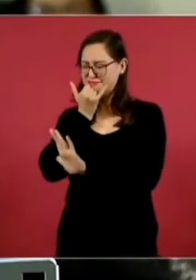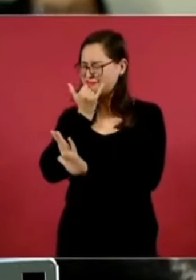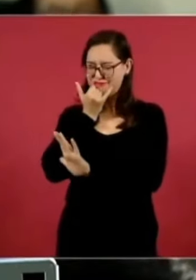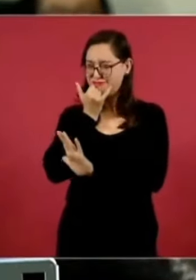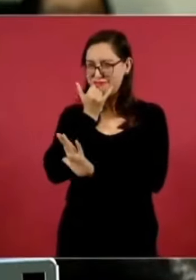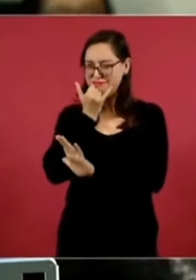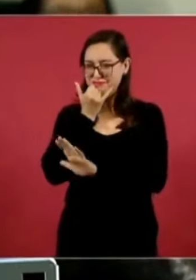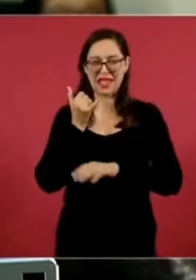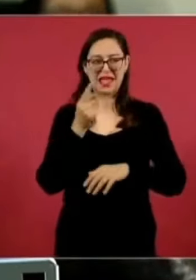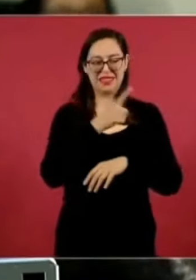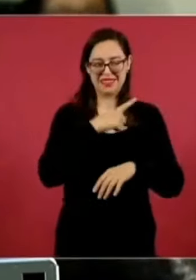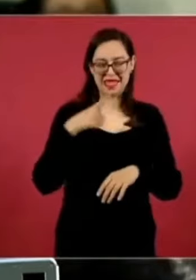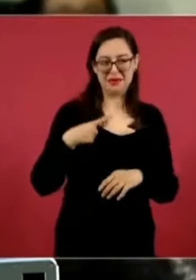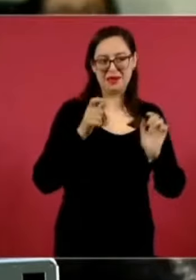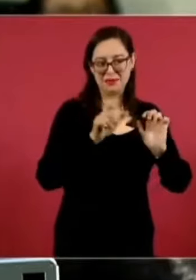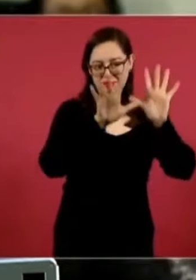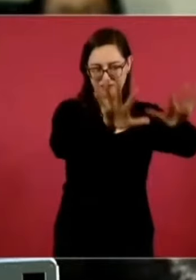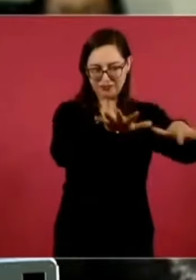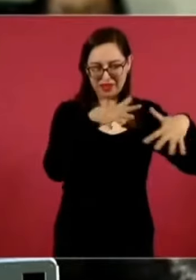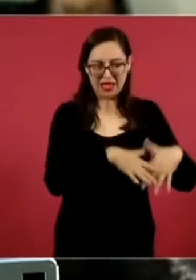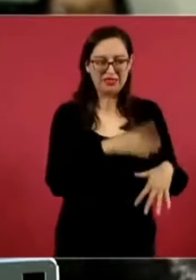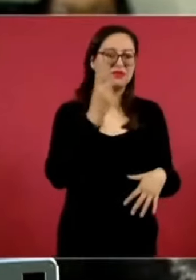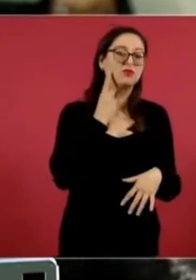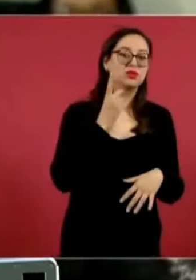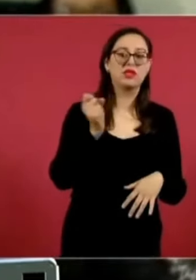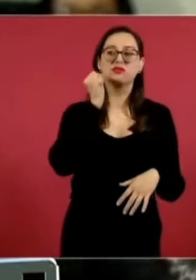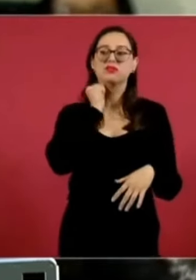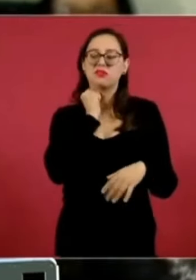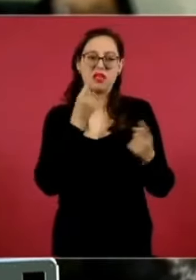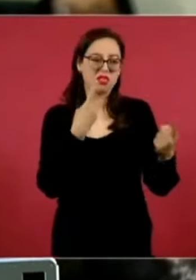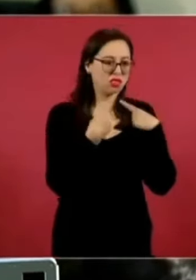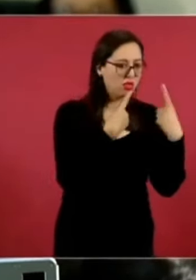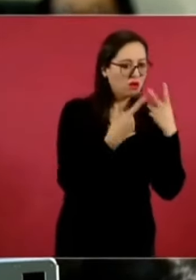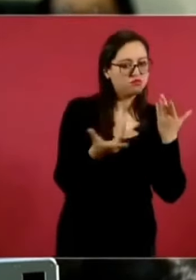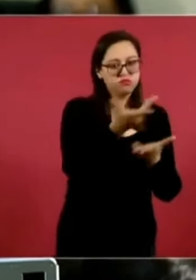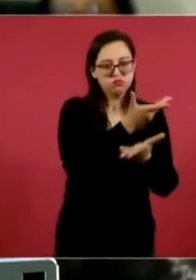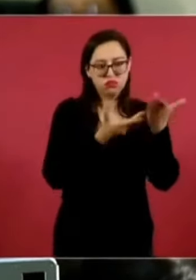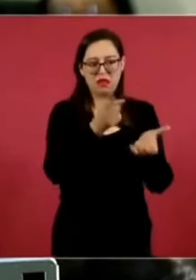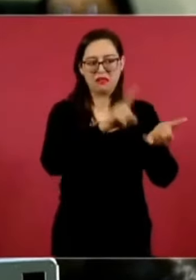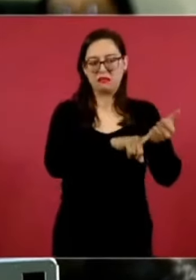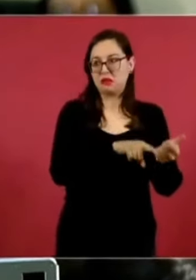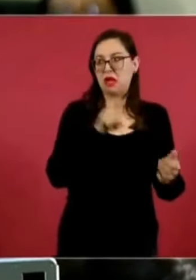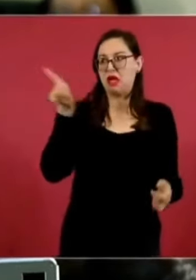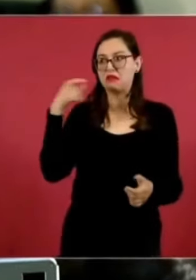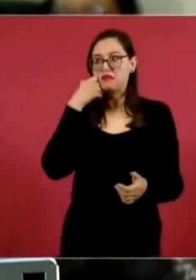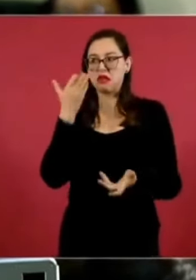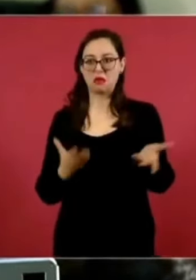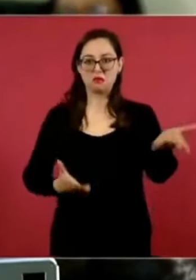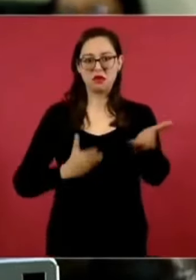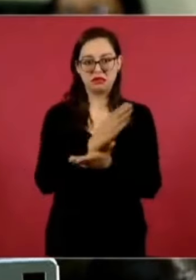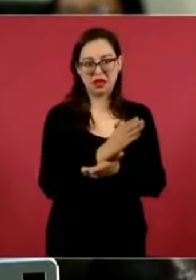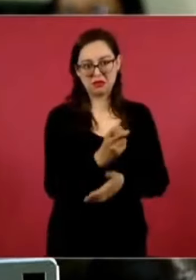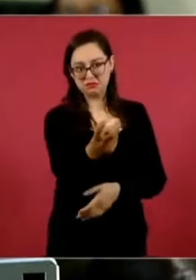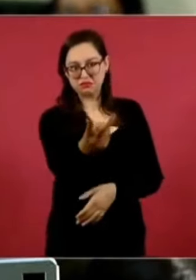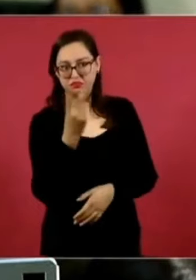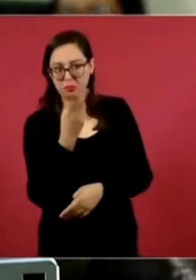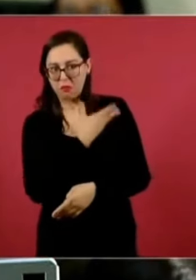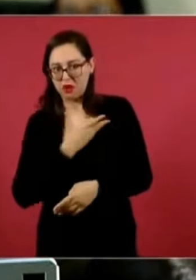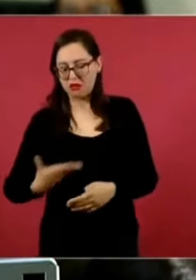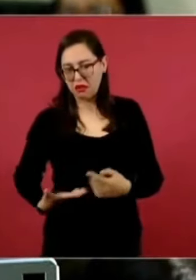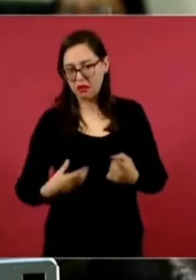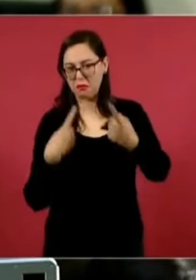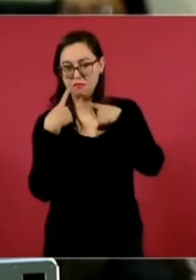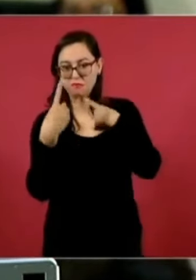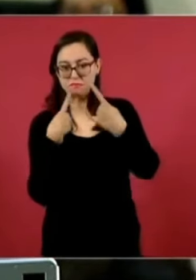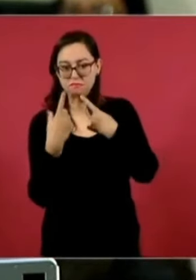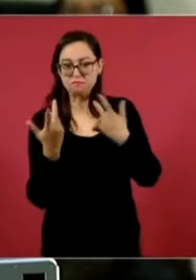hace el Congreso de la Unión, estas mesas de debate y análisis. Presidente, usted ha también llamado,